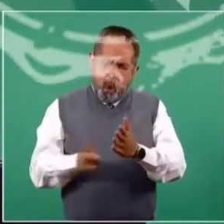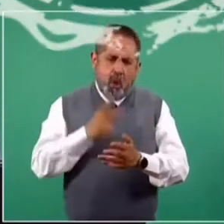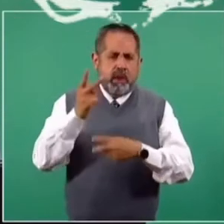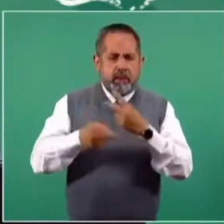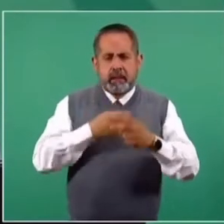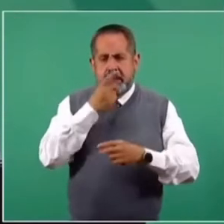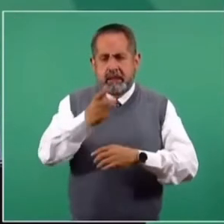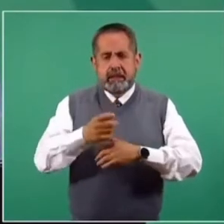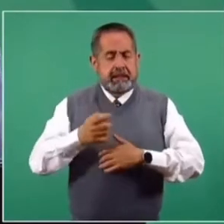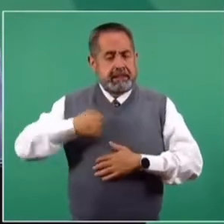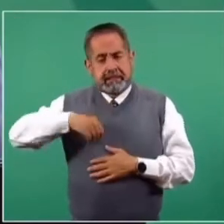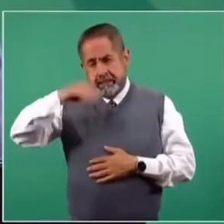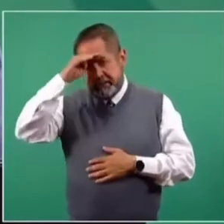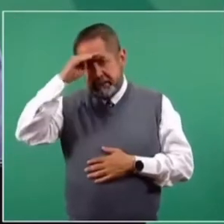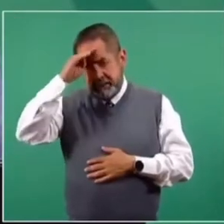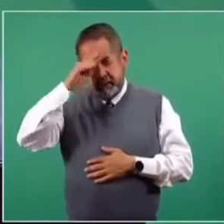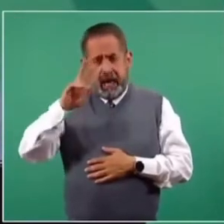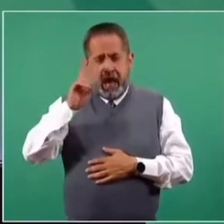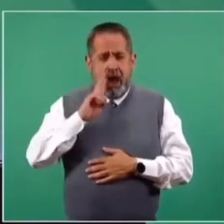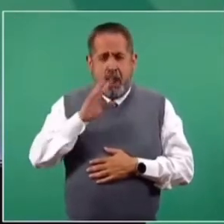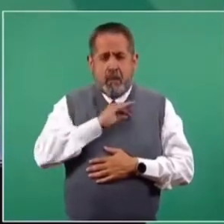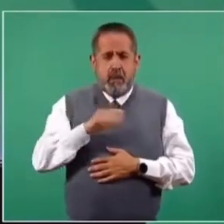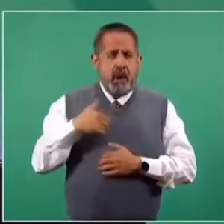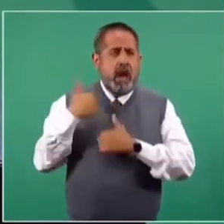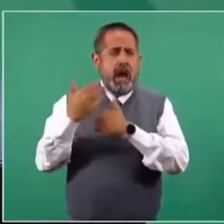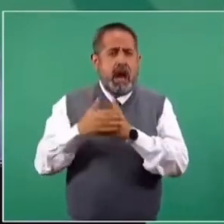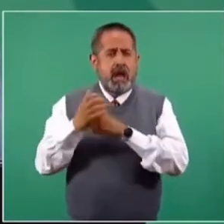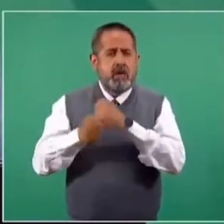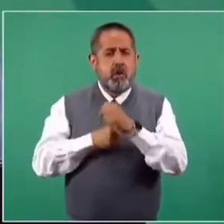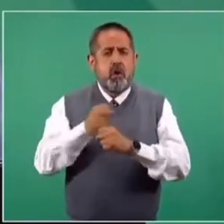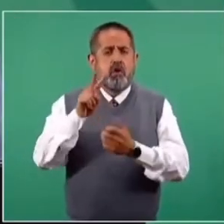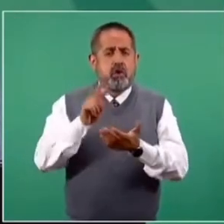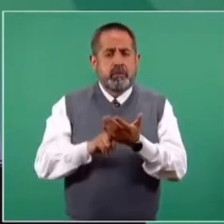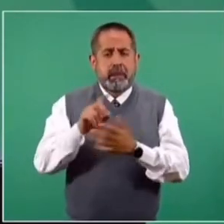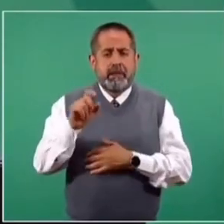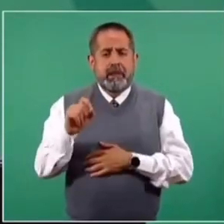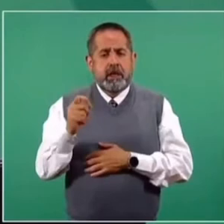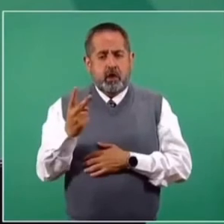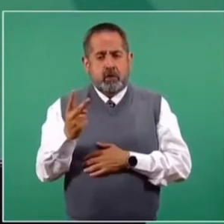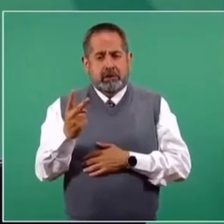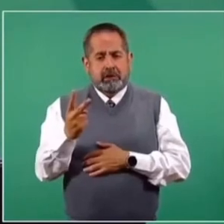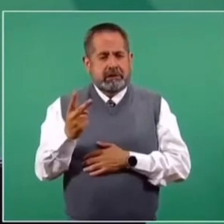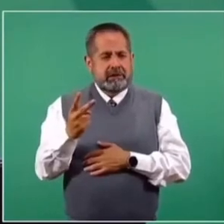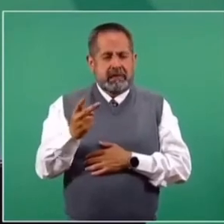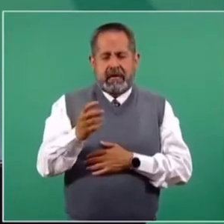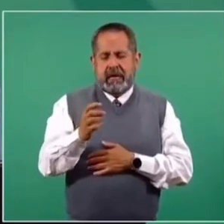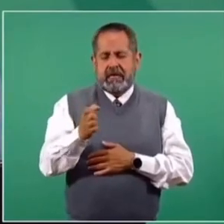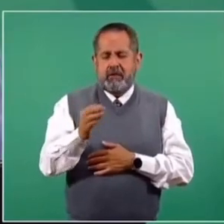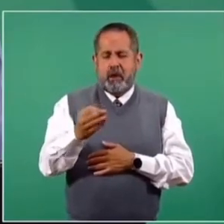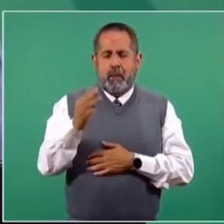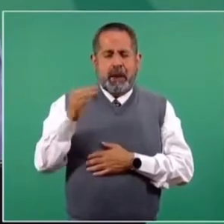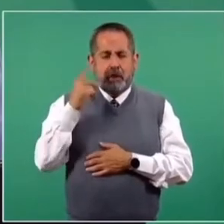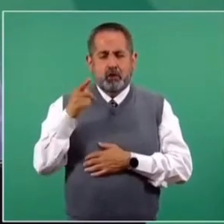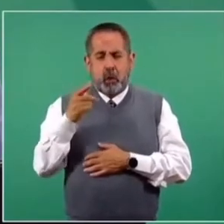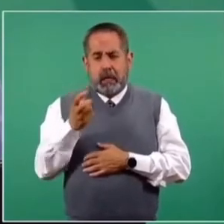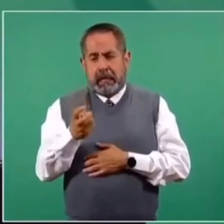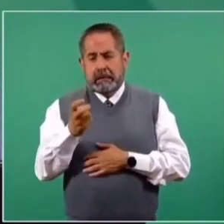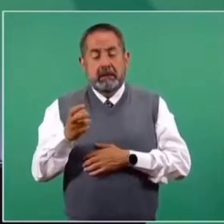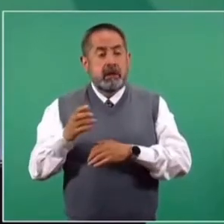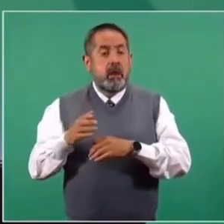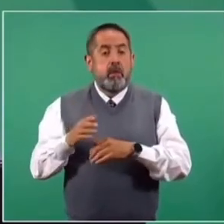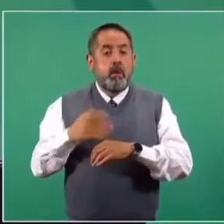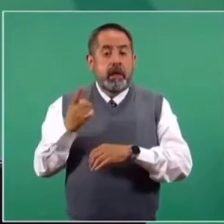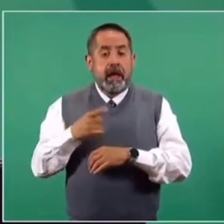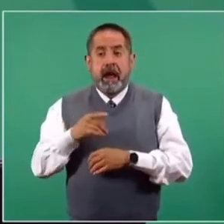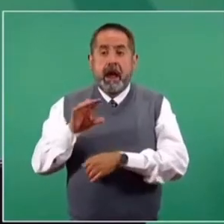Hemos considerado que nos podría llevar hasta 2022, el primer trimestre, dado que la velocidad a que se fabrican las